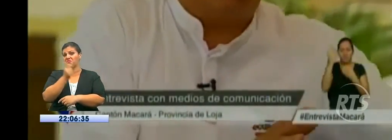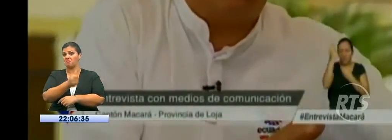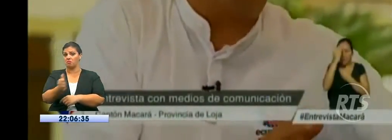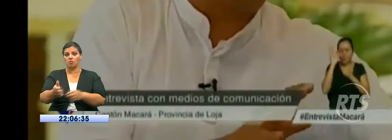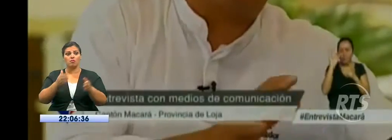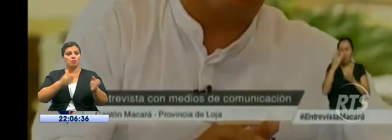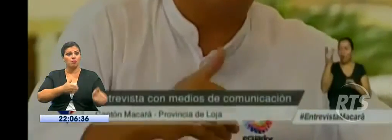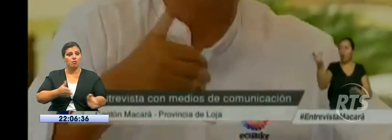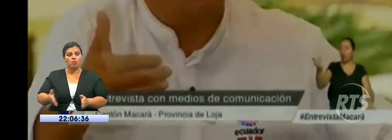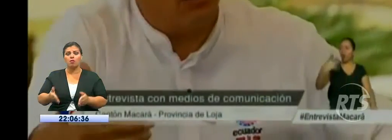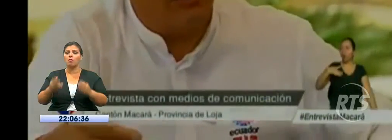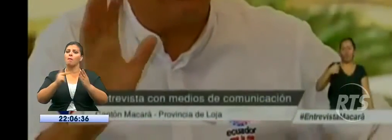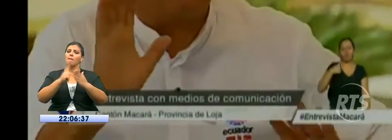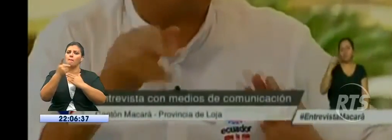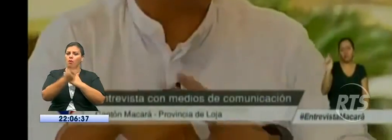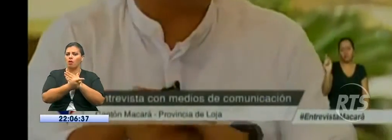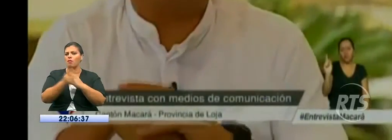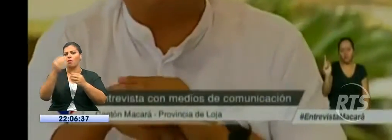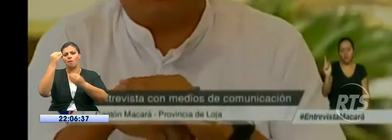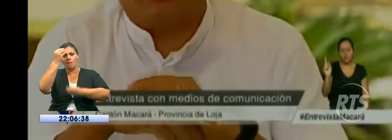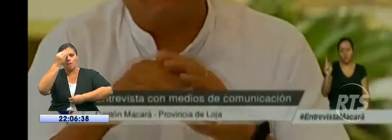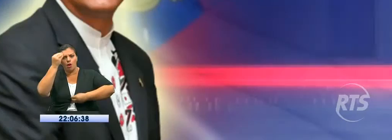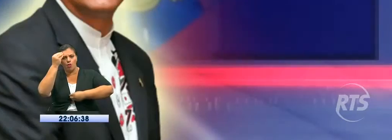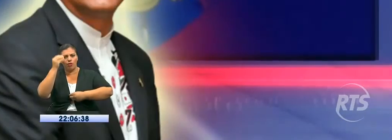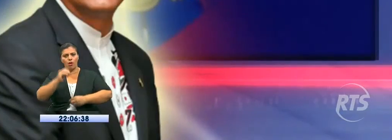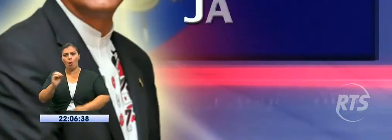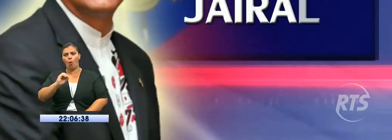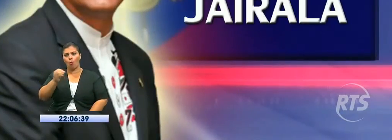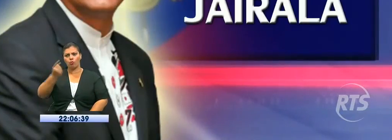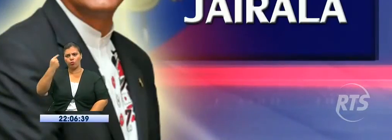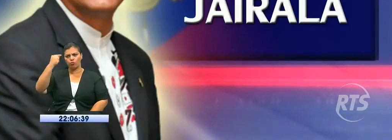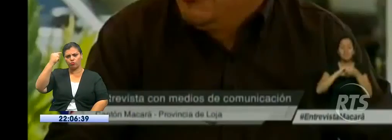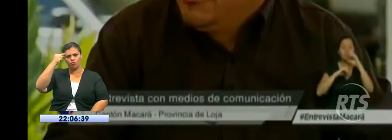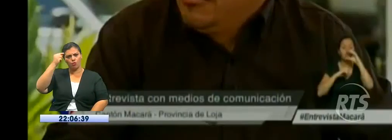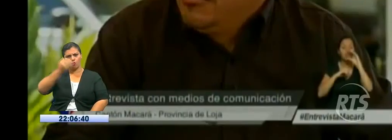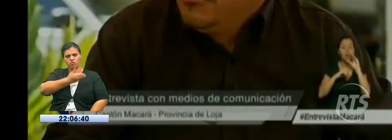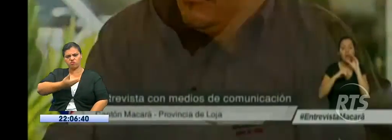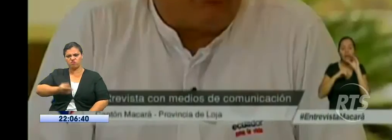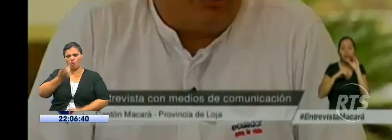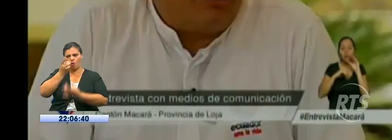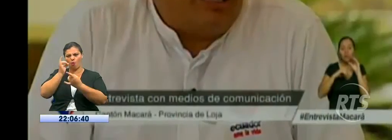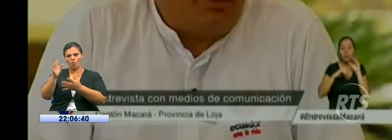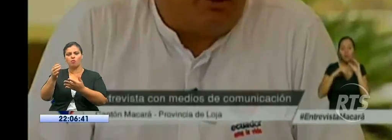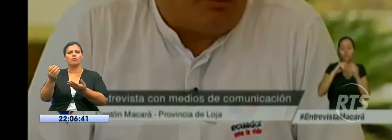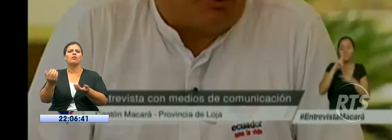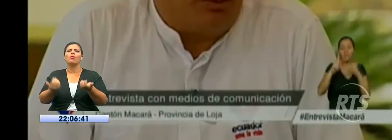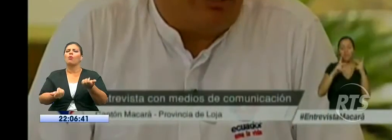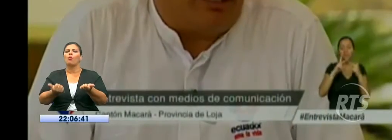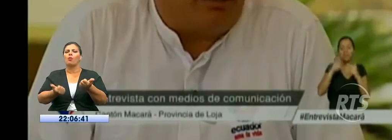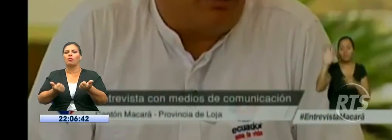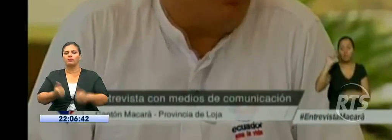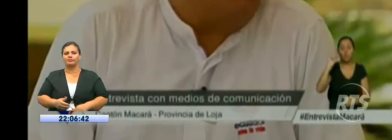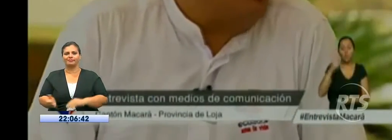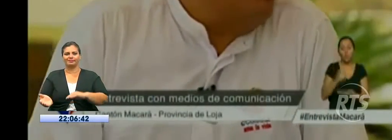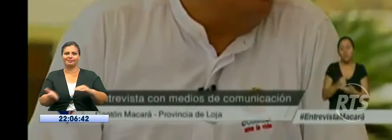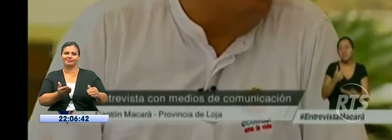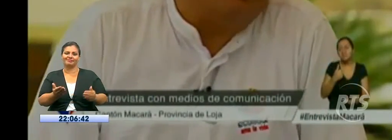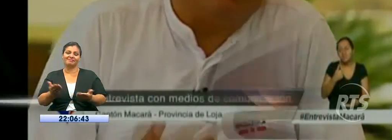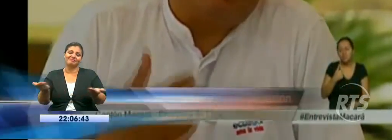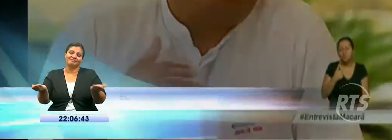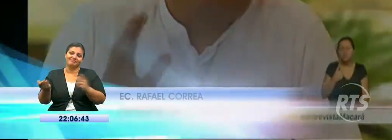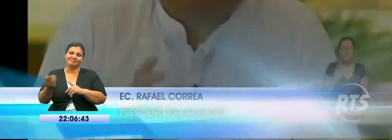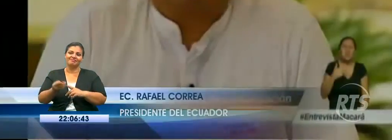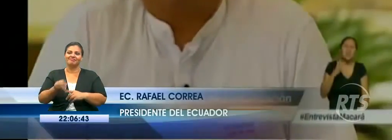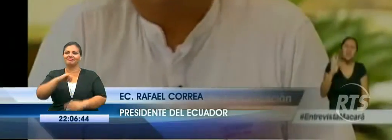y no el odio a Correa o los intereses electorales. Jimmy Jairala. Un error garrafal de Jimmy por oportunista, ¿no? Que yo lo voy a venir,